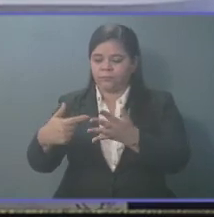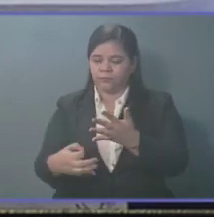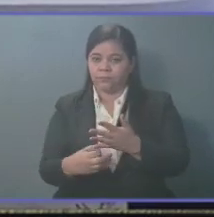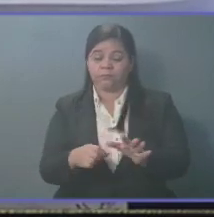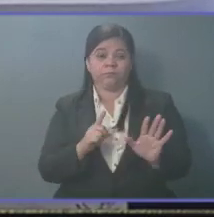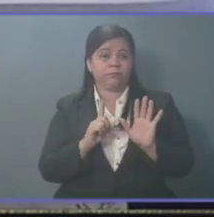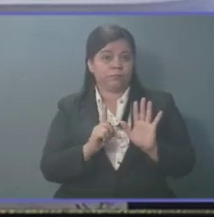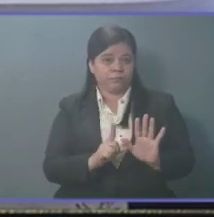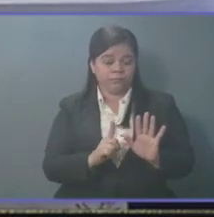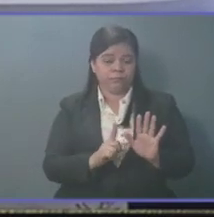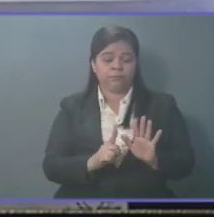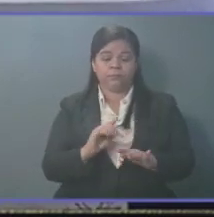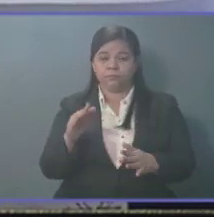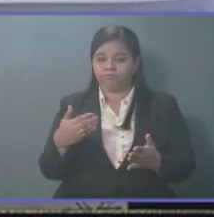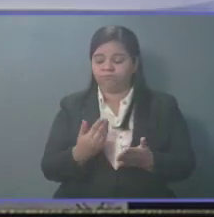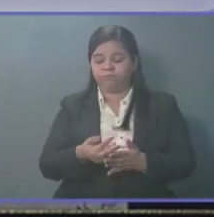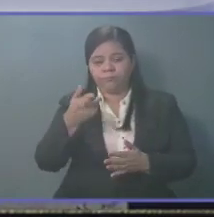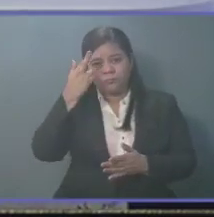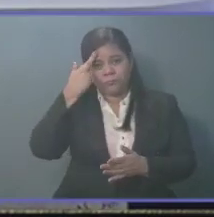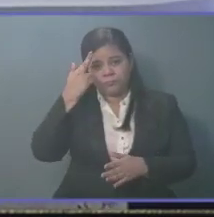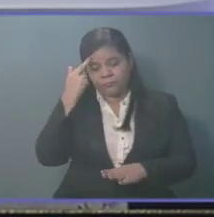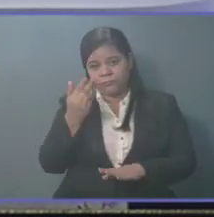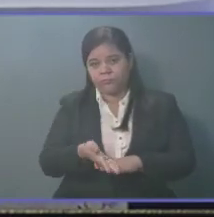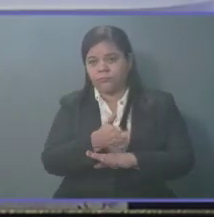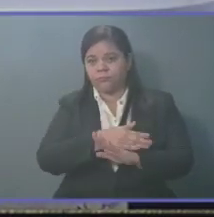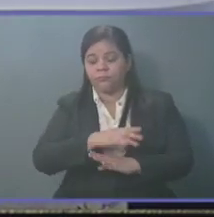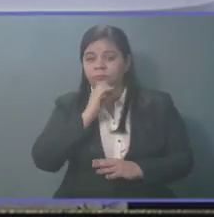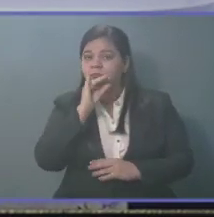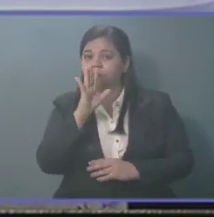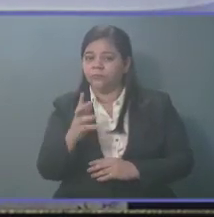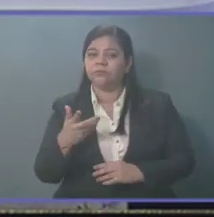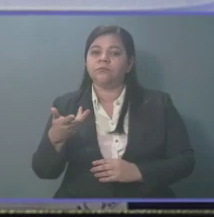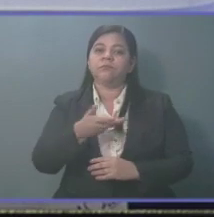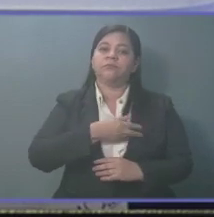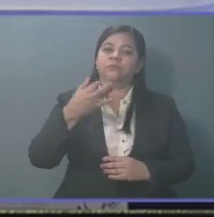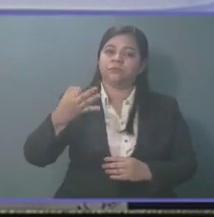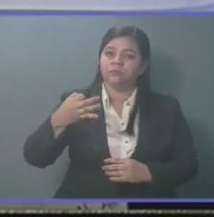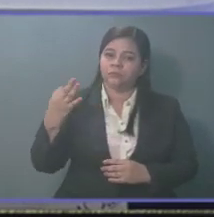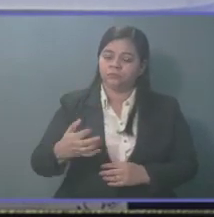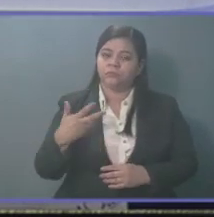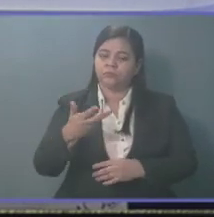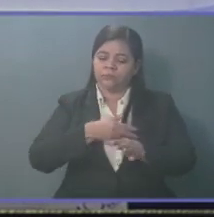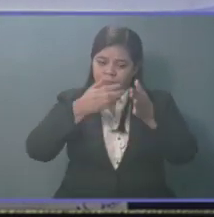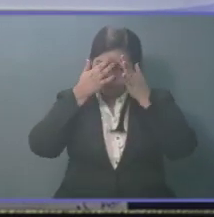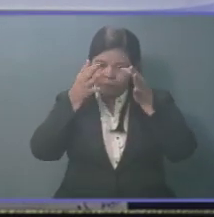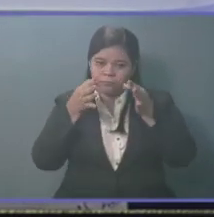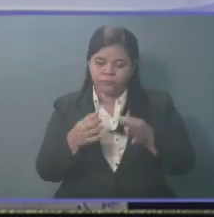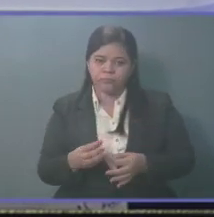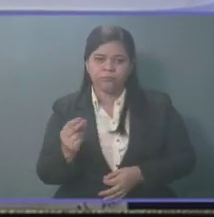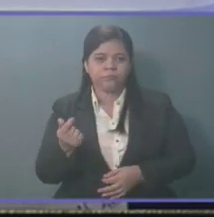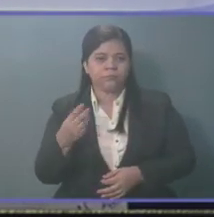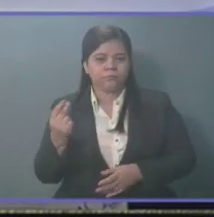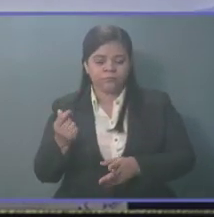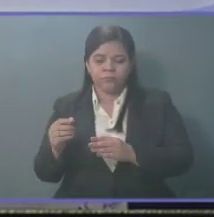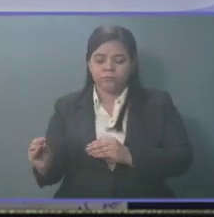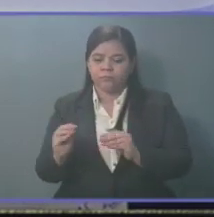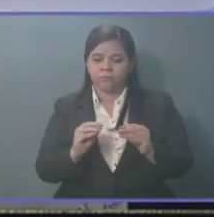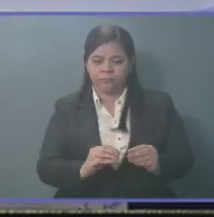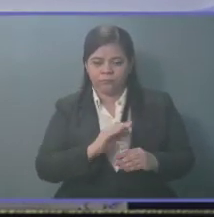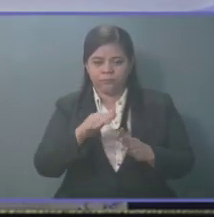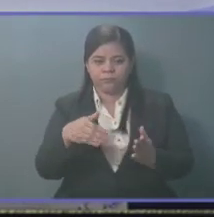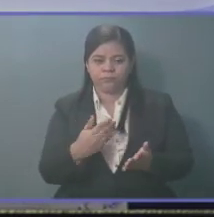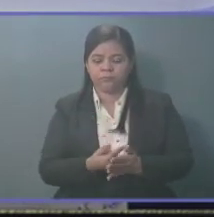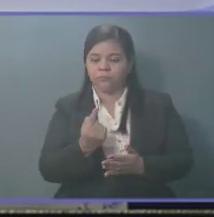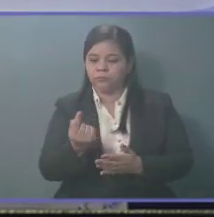Seis, que por las razones antes expuestas se hace necesario emitir disposiciones transitorias que les permitan a los referidos comerciantes